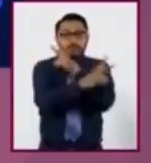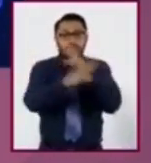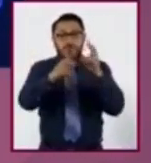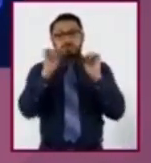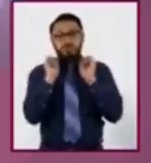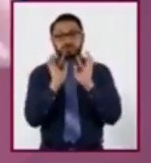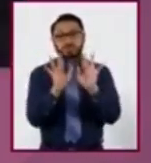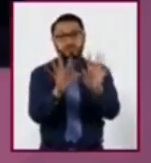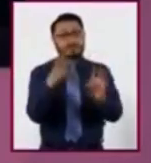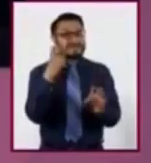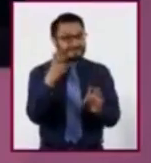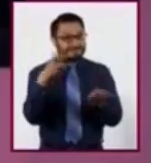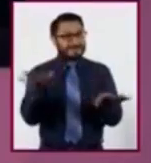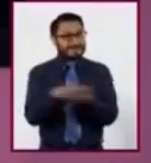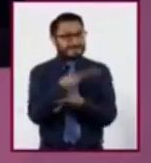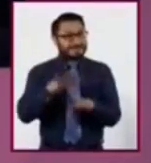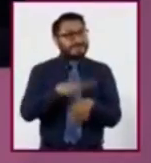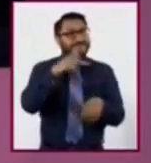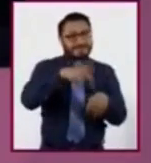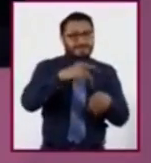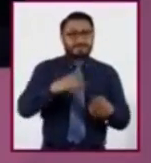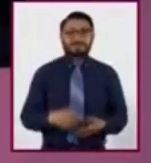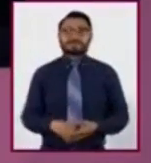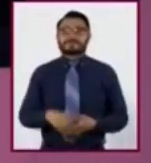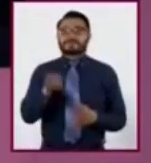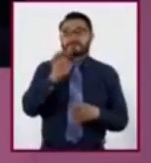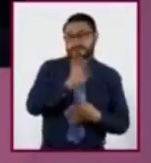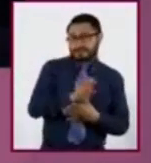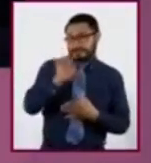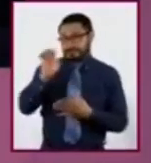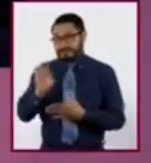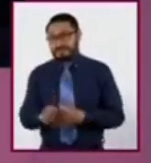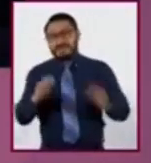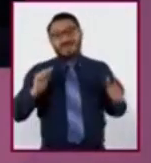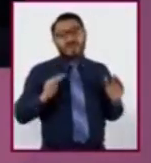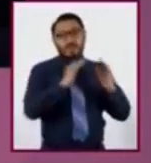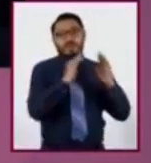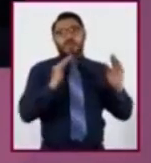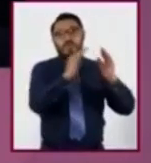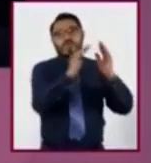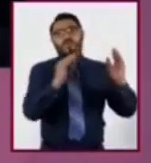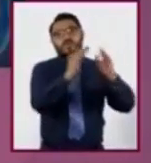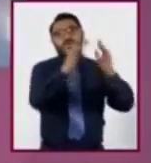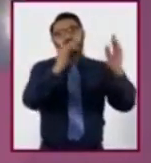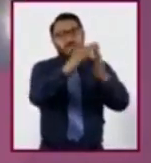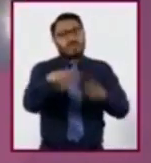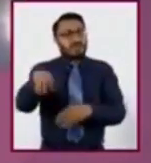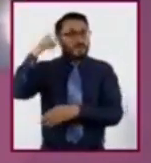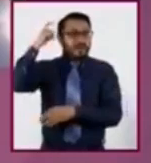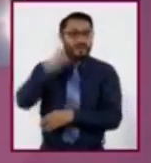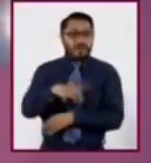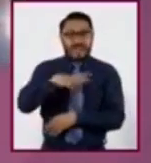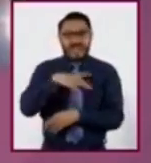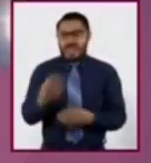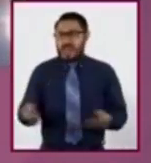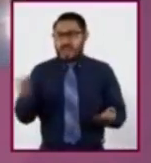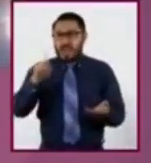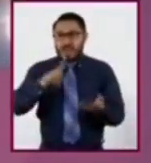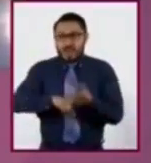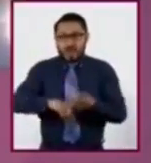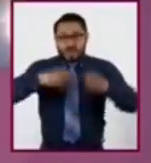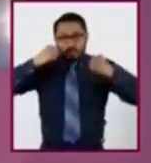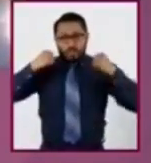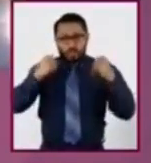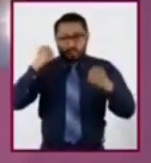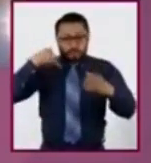años. Entonces, la Sierra Madre Occidental se formó por fuerzas internas. Ahora entiendo cómo es que